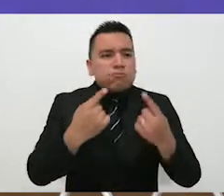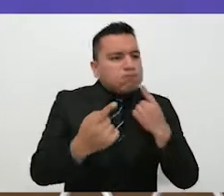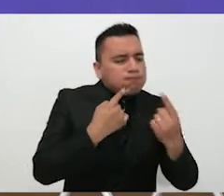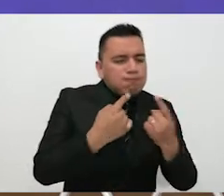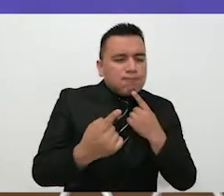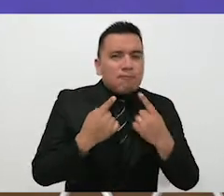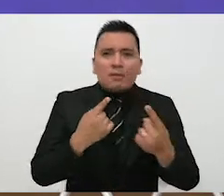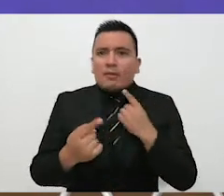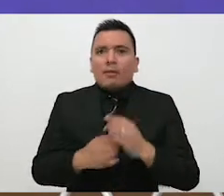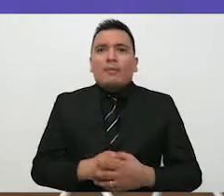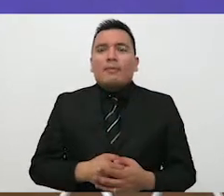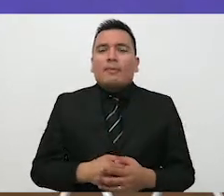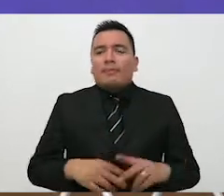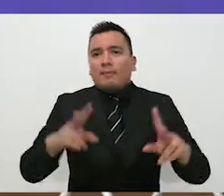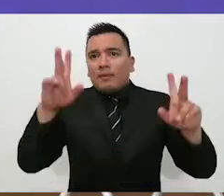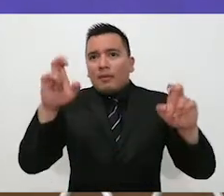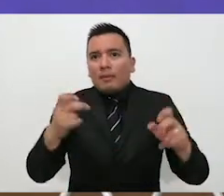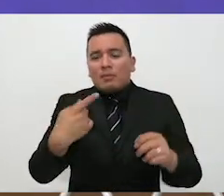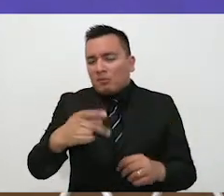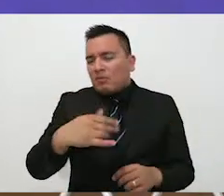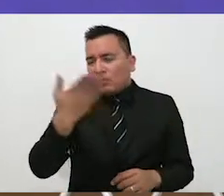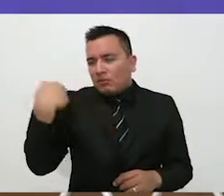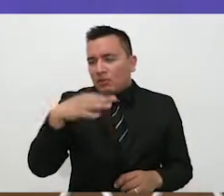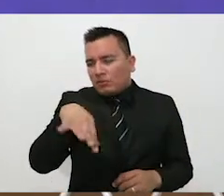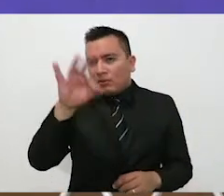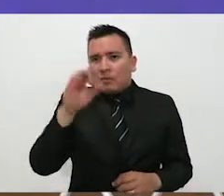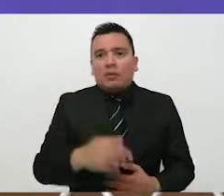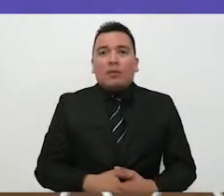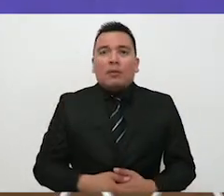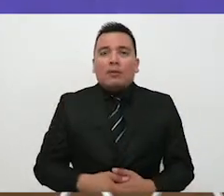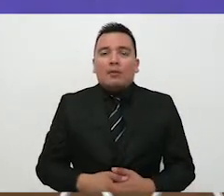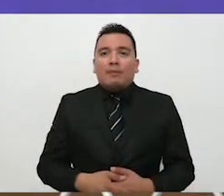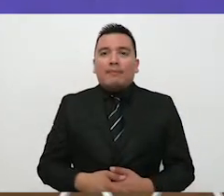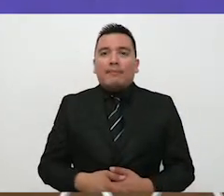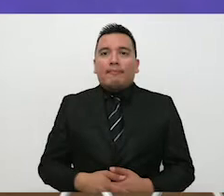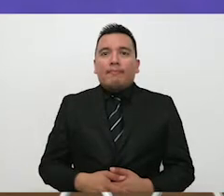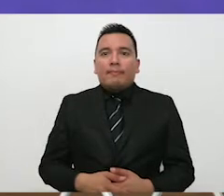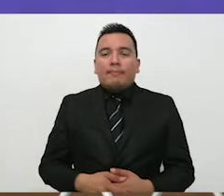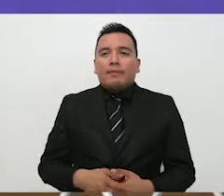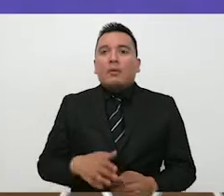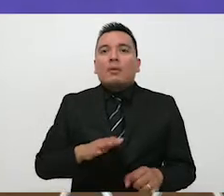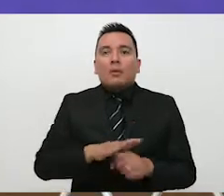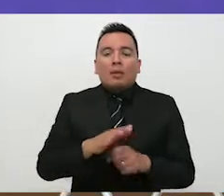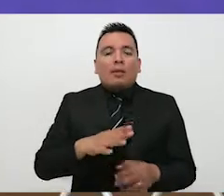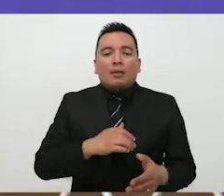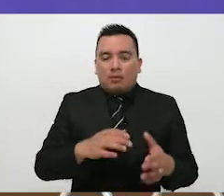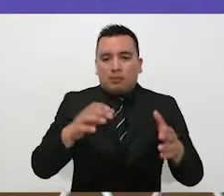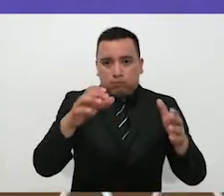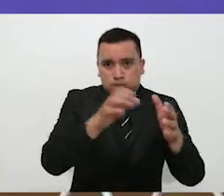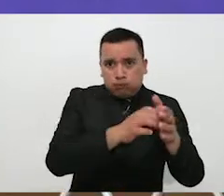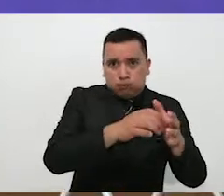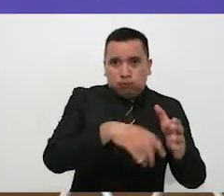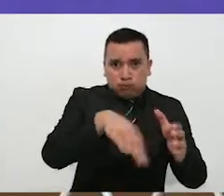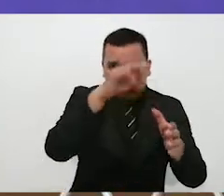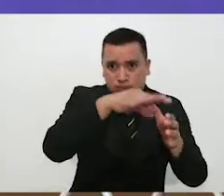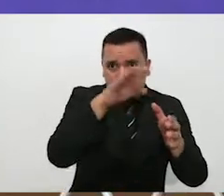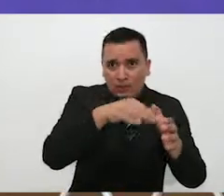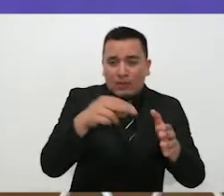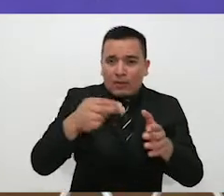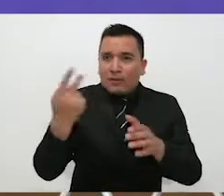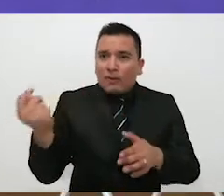jóvenes dialogaron acerca del tema que ellos eligieron, que fue el de elecciones y tecnología. Y fue muy grato